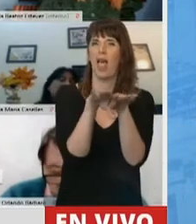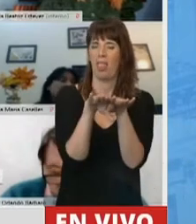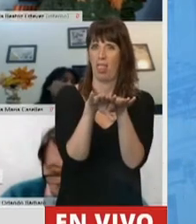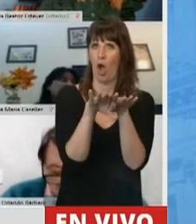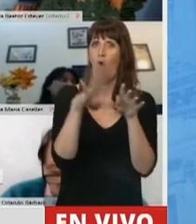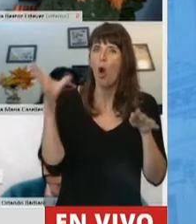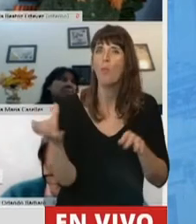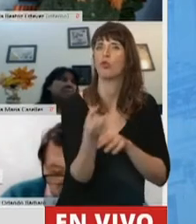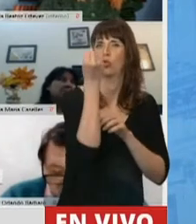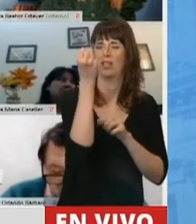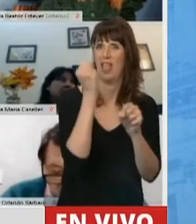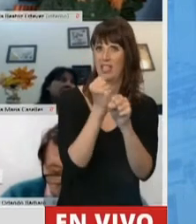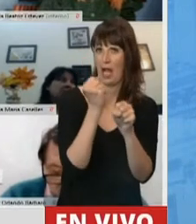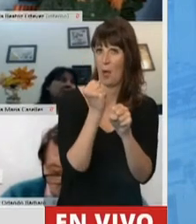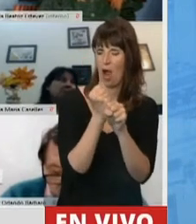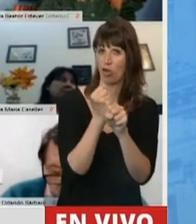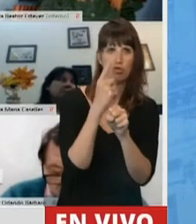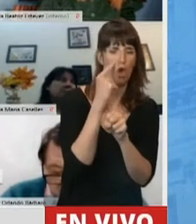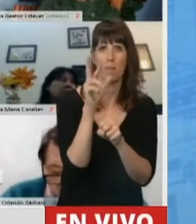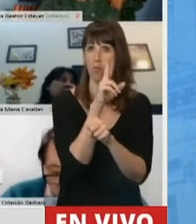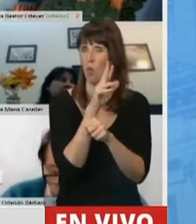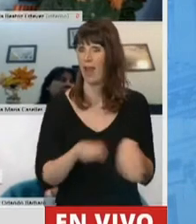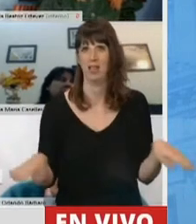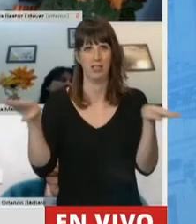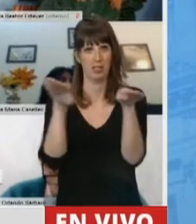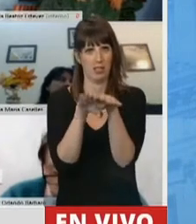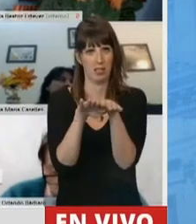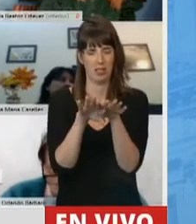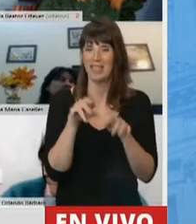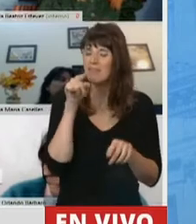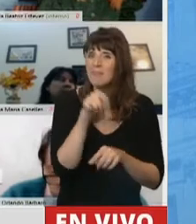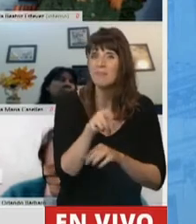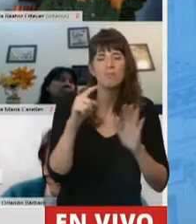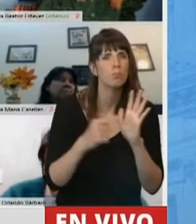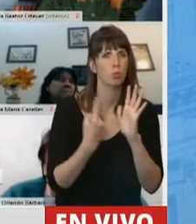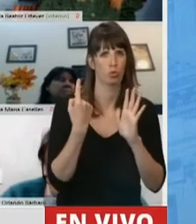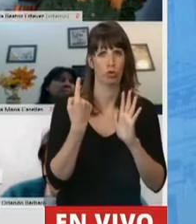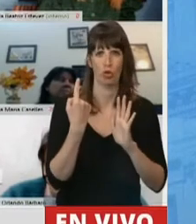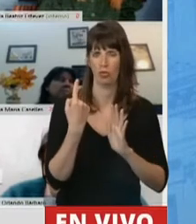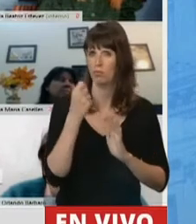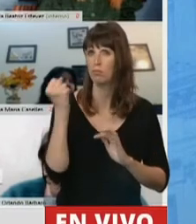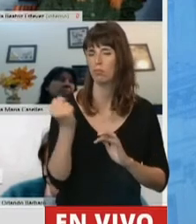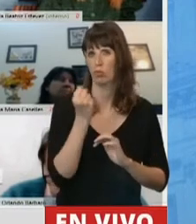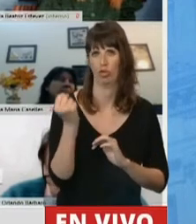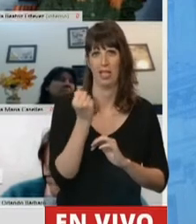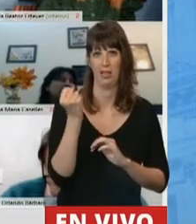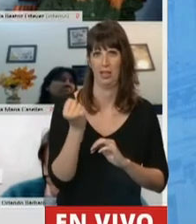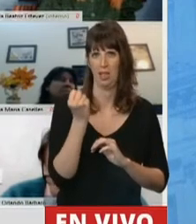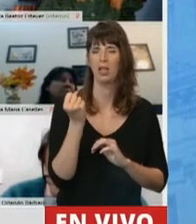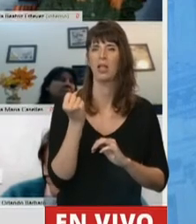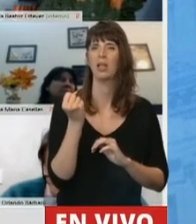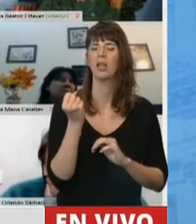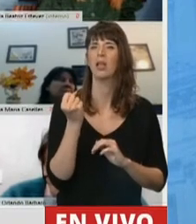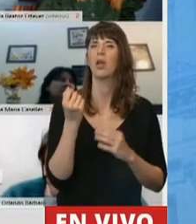en varones y mujeres. Esta es una de las razones que en su momento se adujo